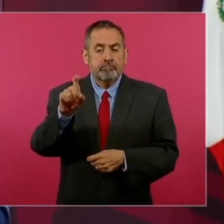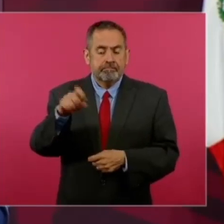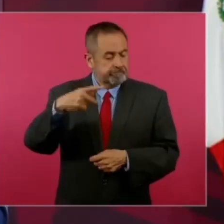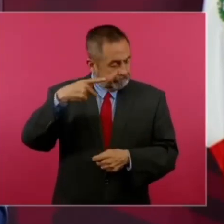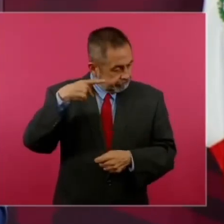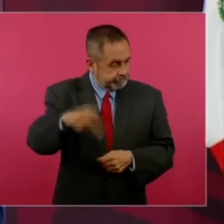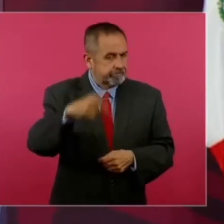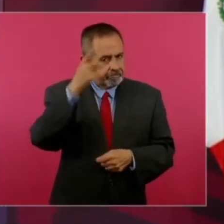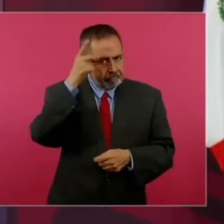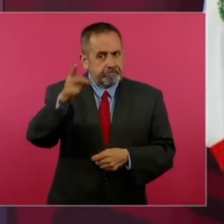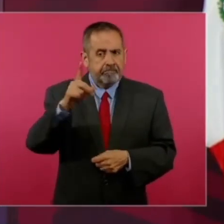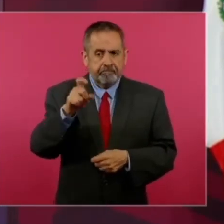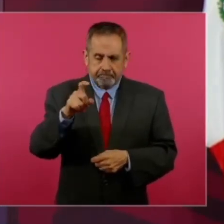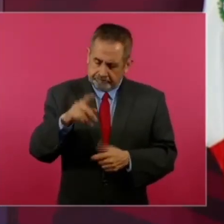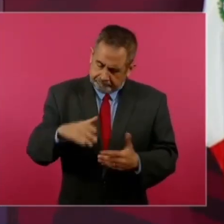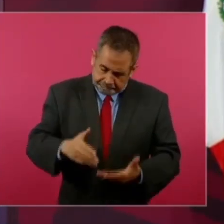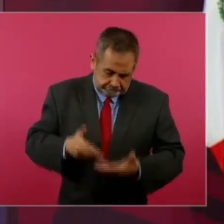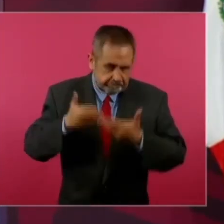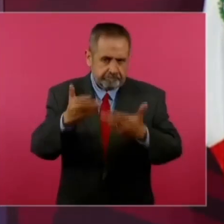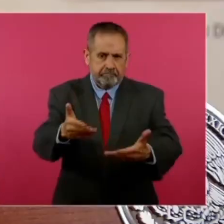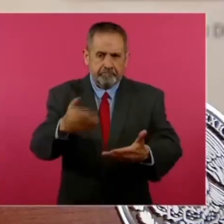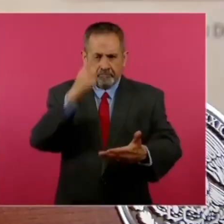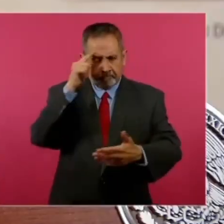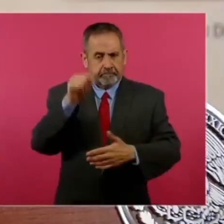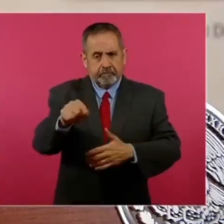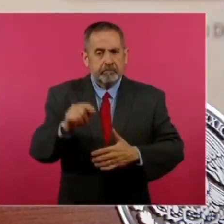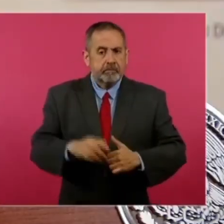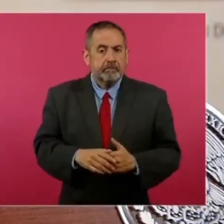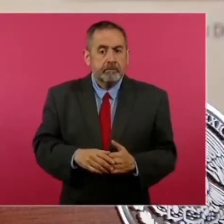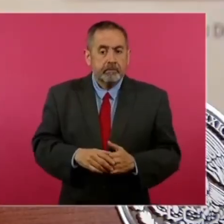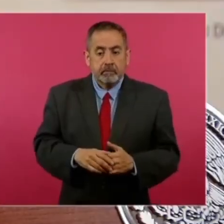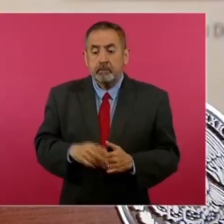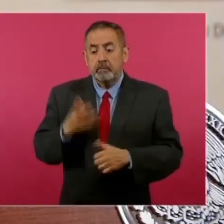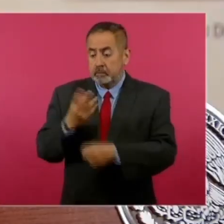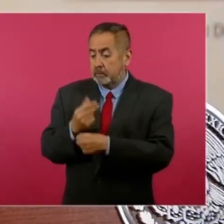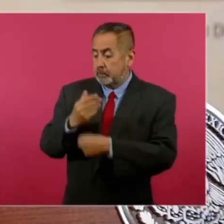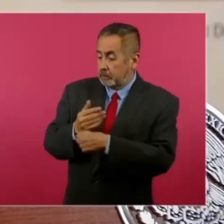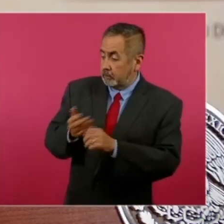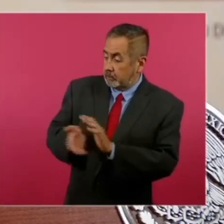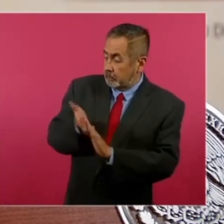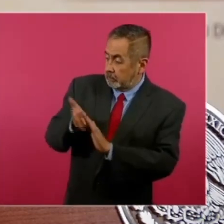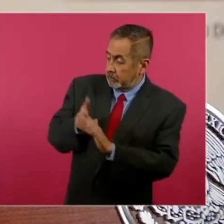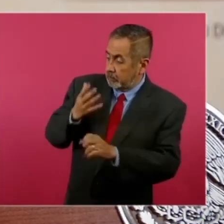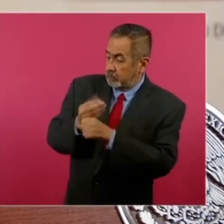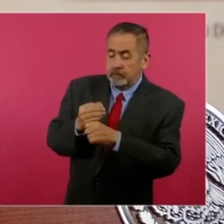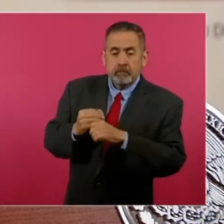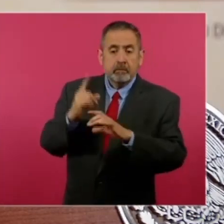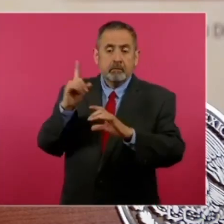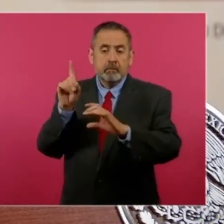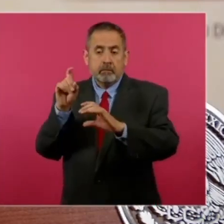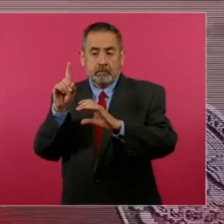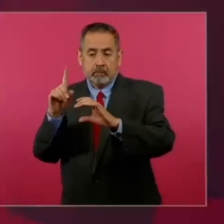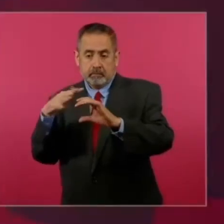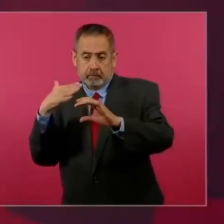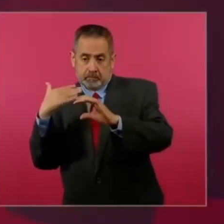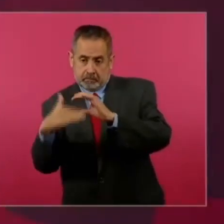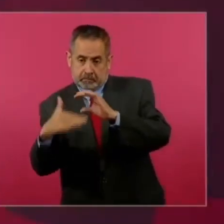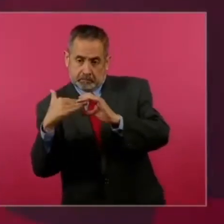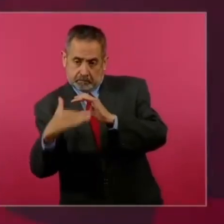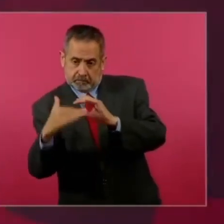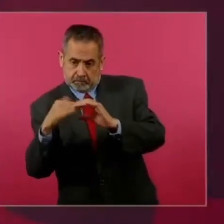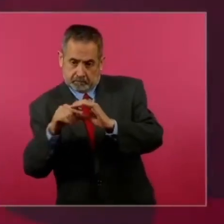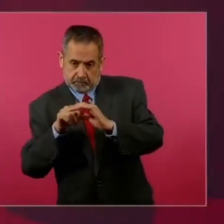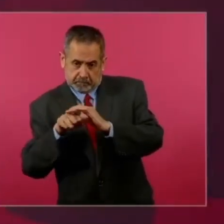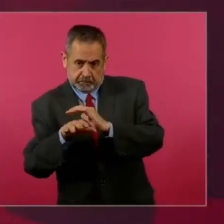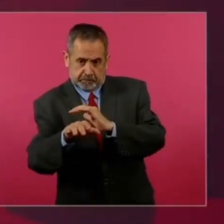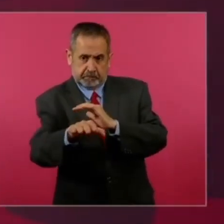se les está construyendo un acueducto de